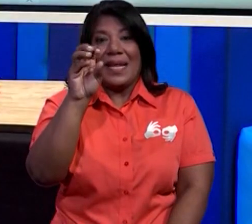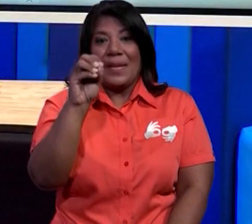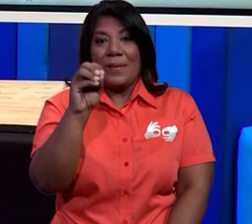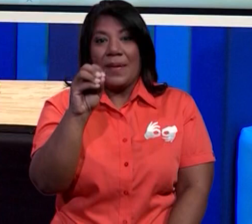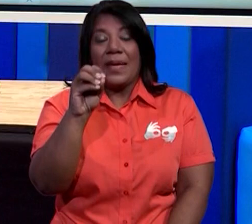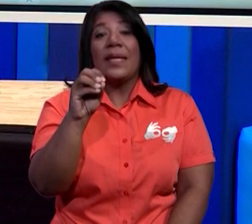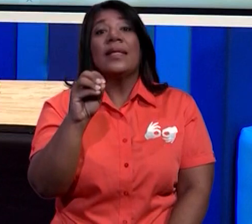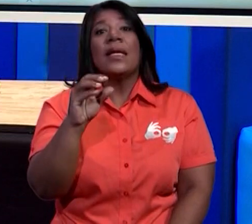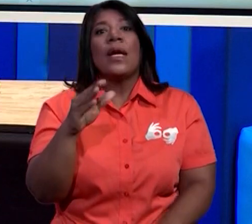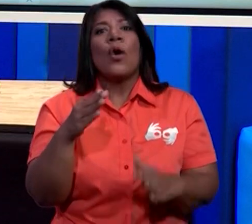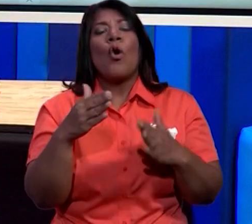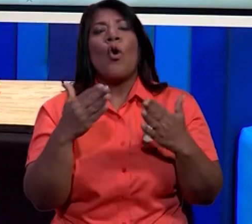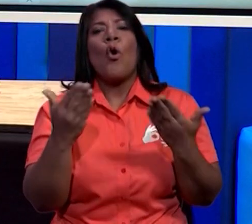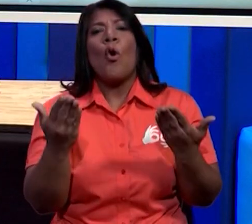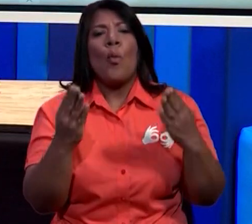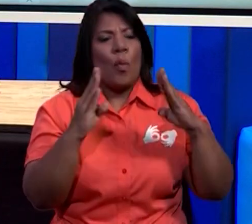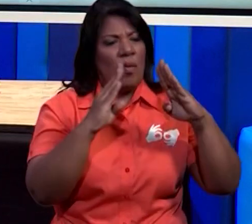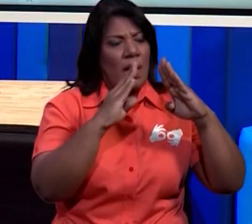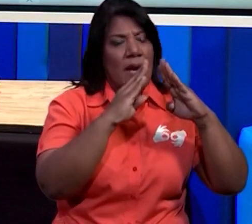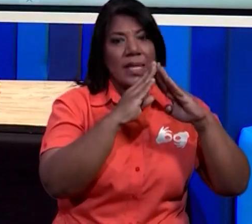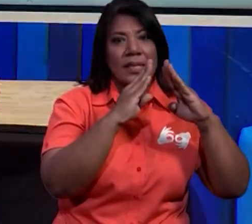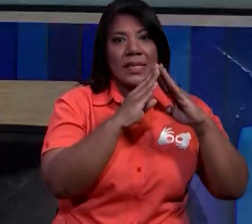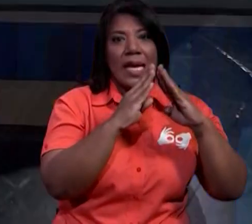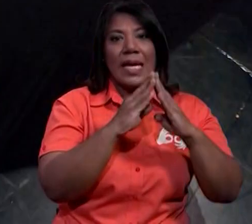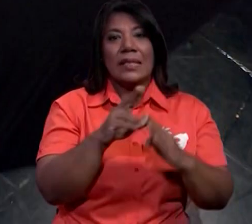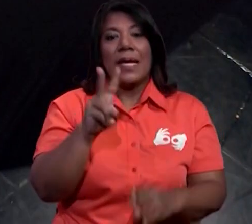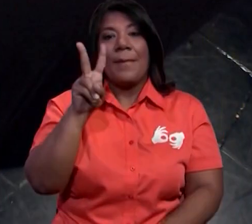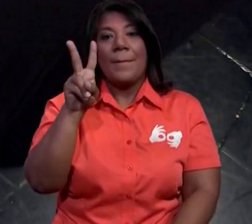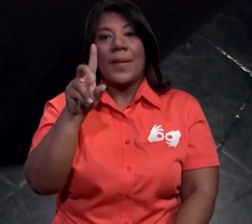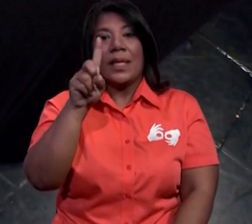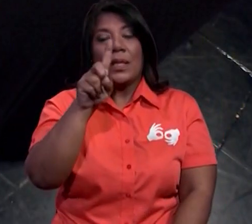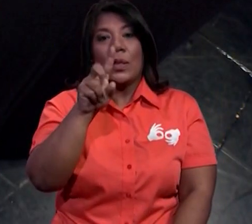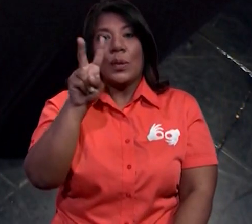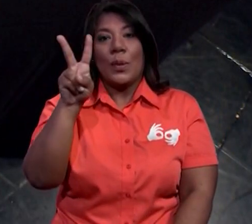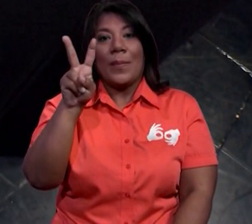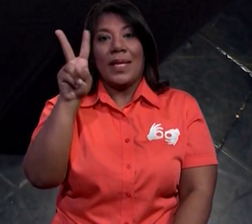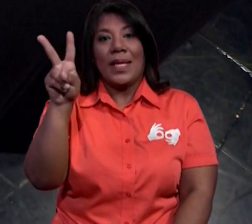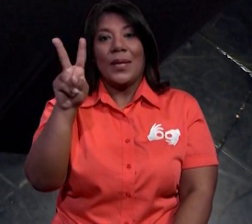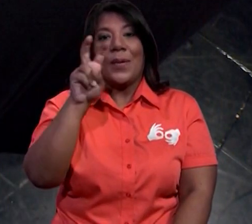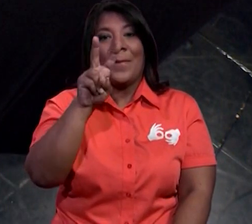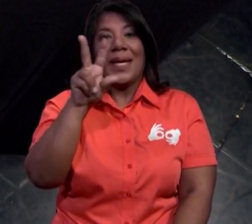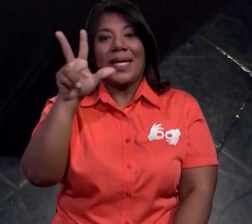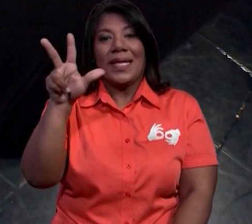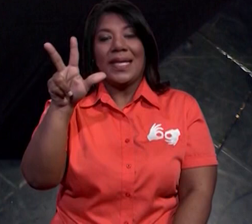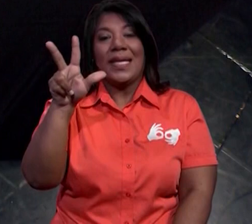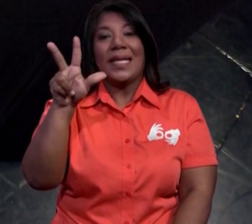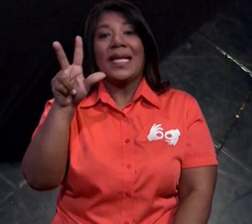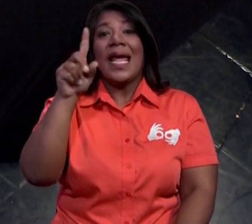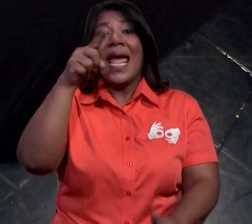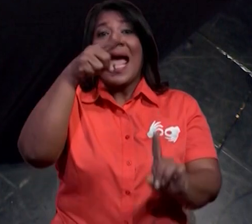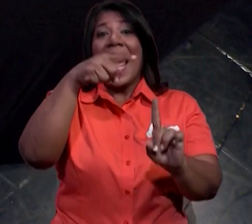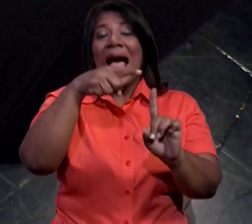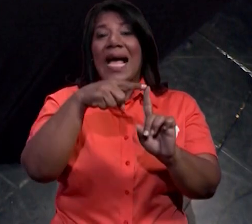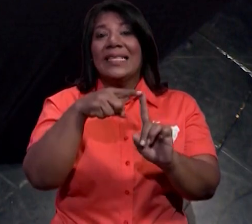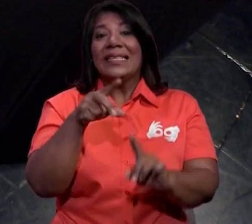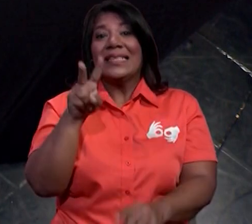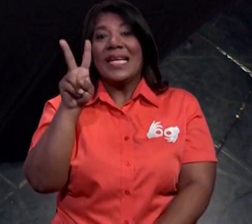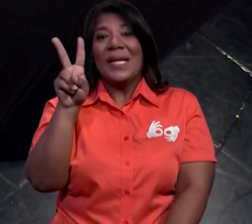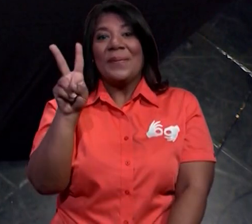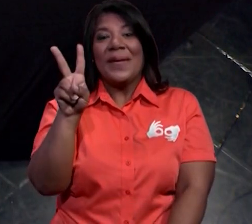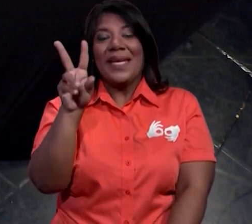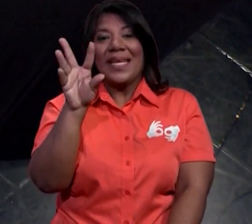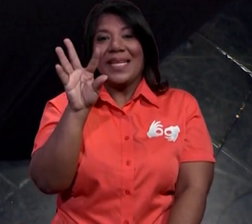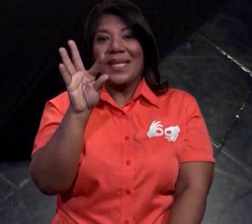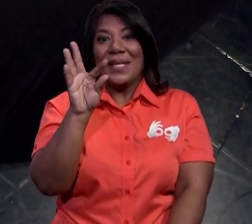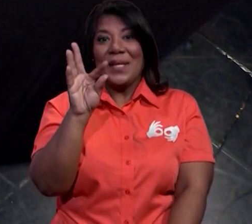conformada por el 21, el 22, el 23, hasta el 29. Pero